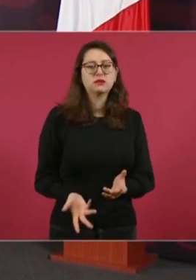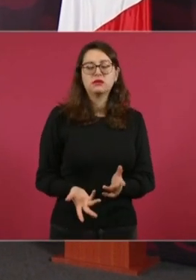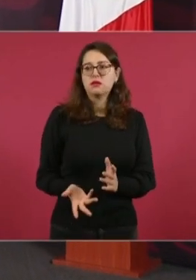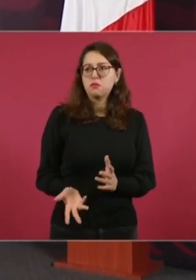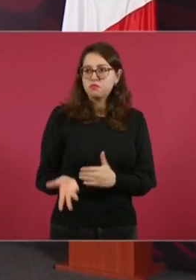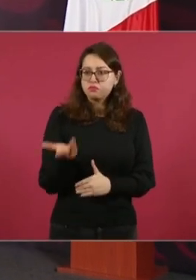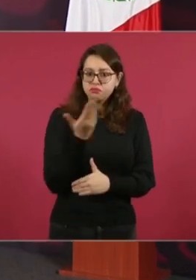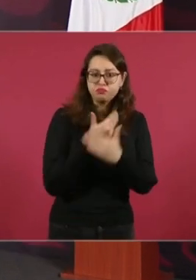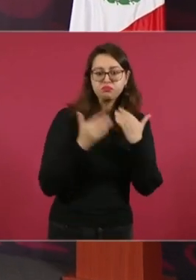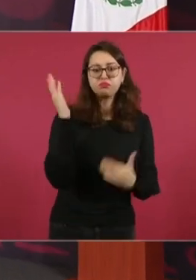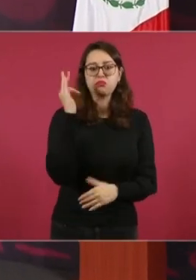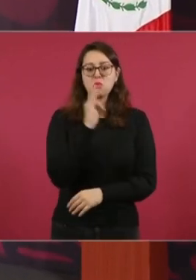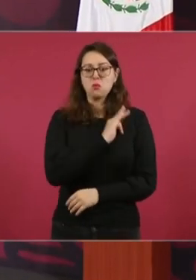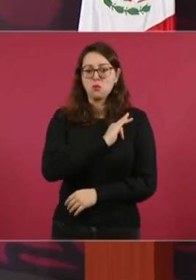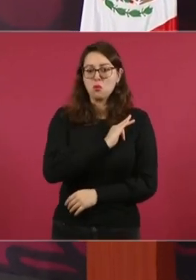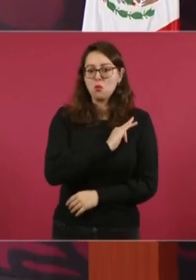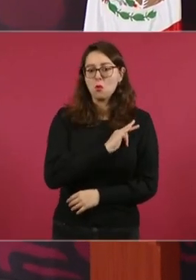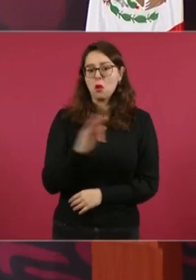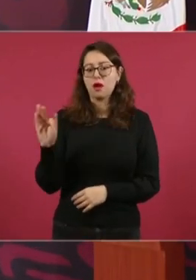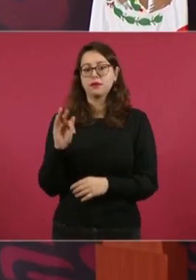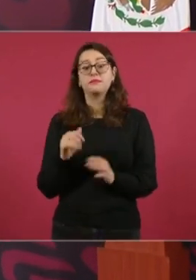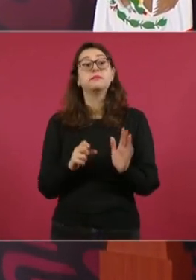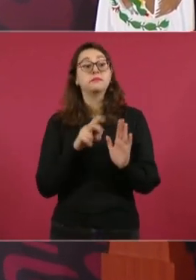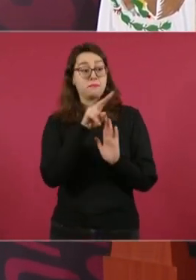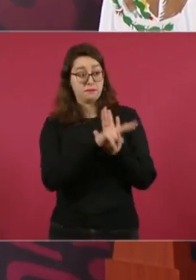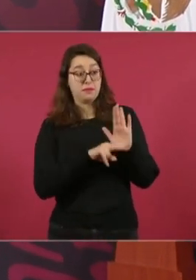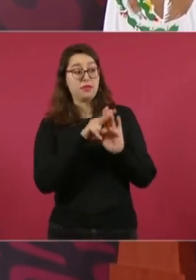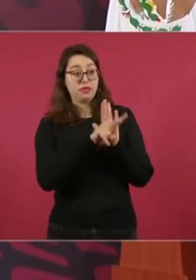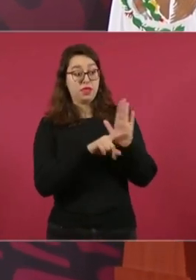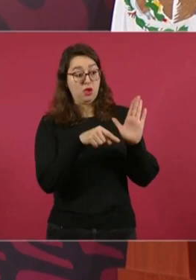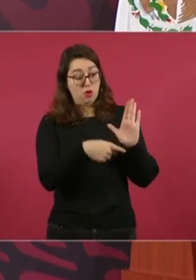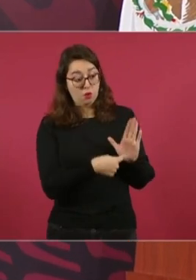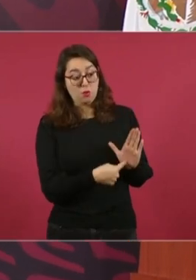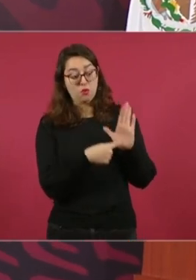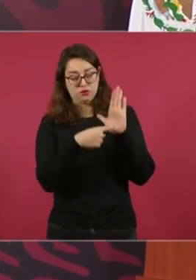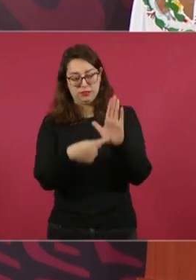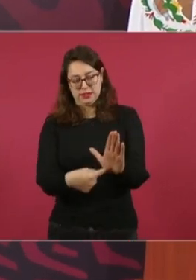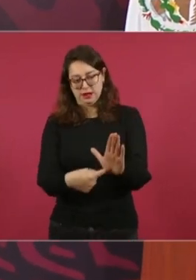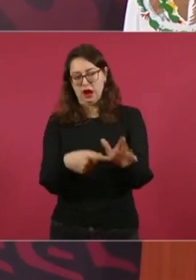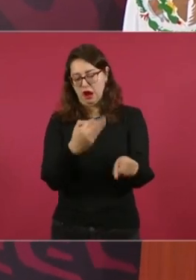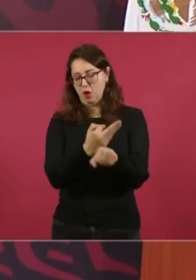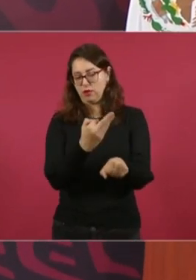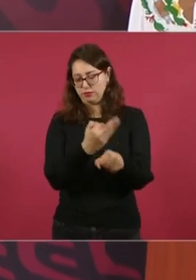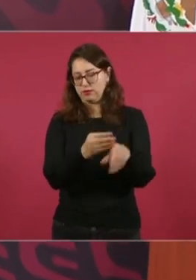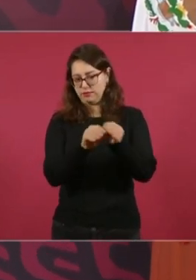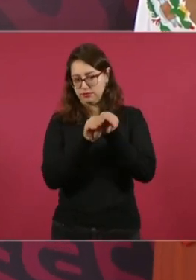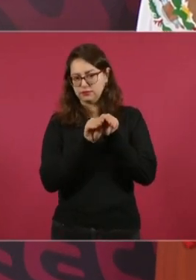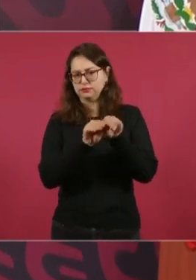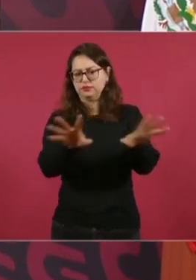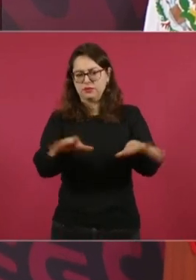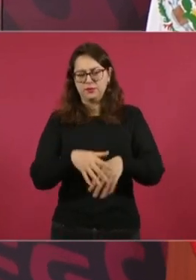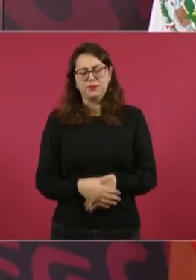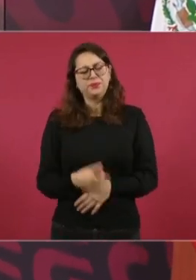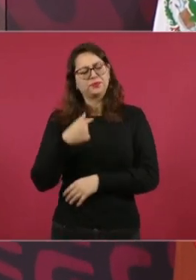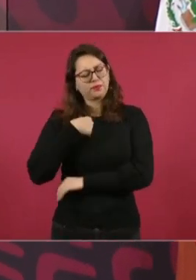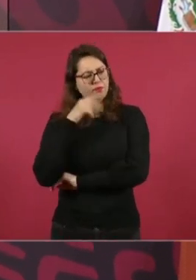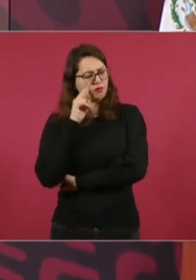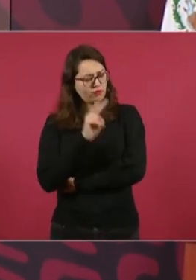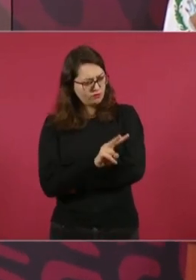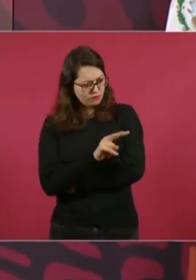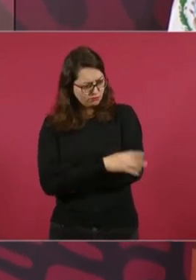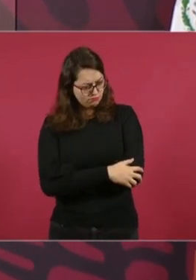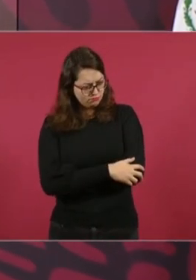México, pero viéndolo, le digo, faltan los